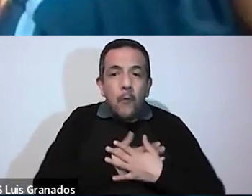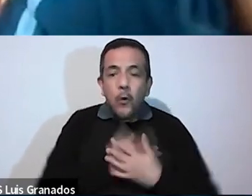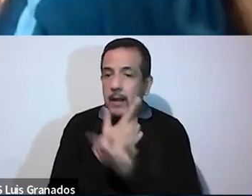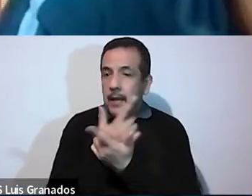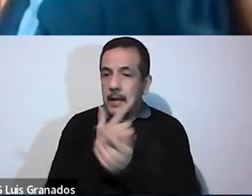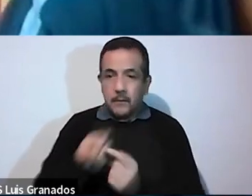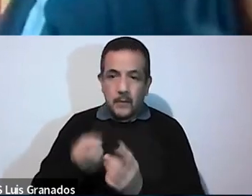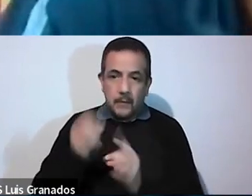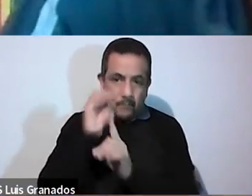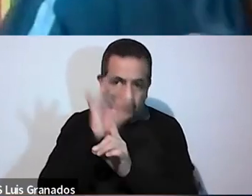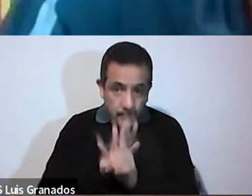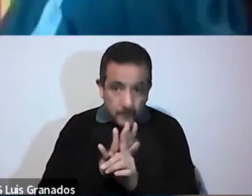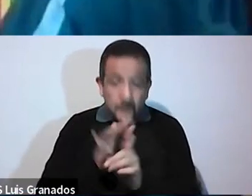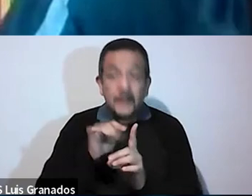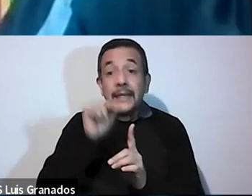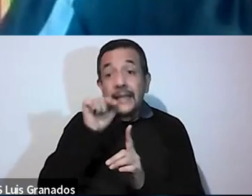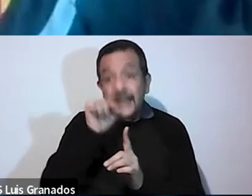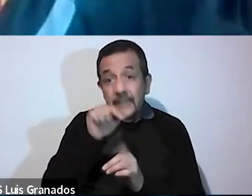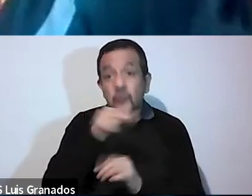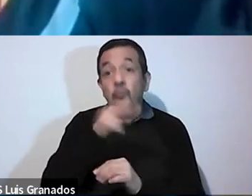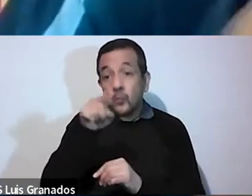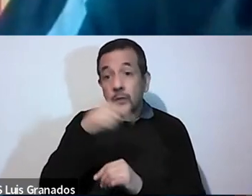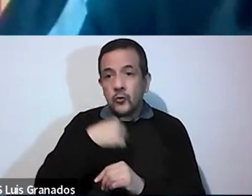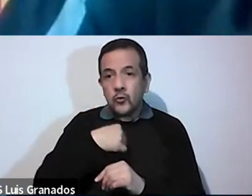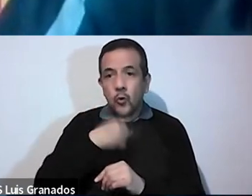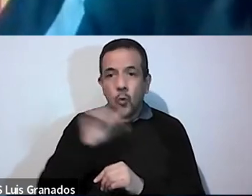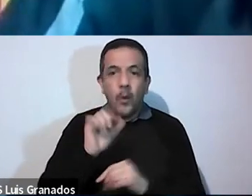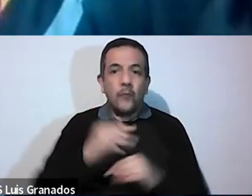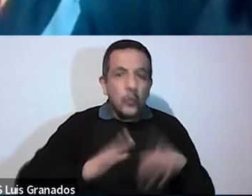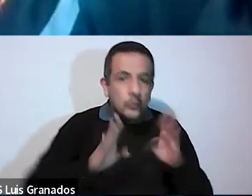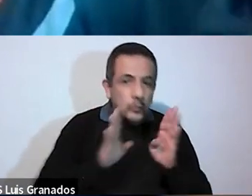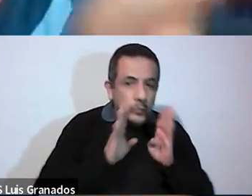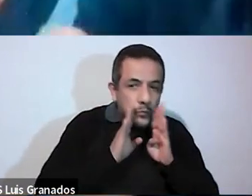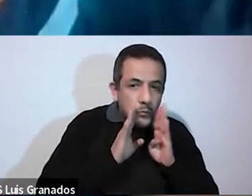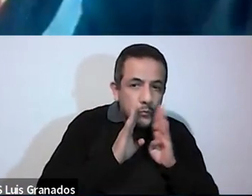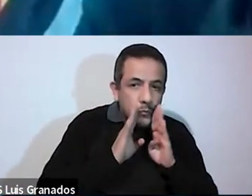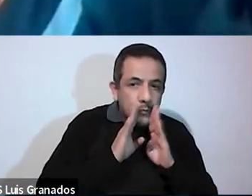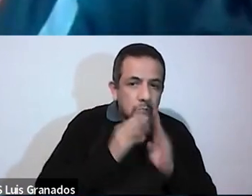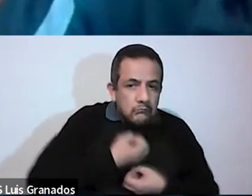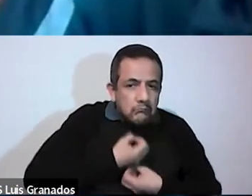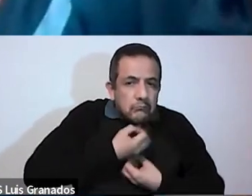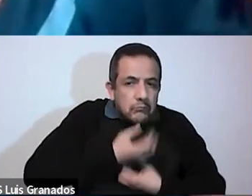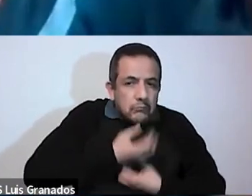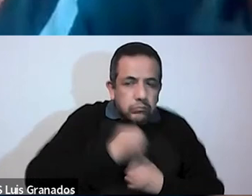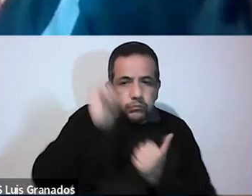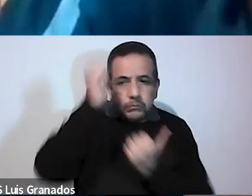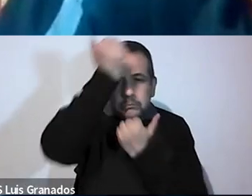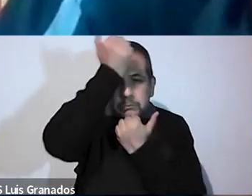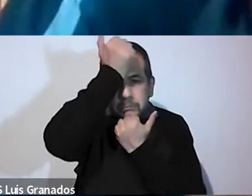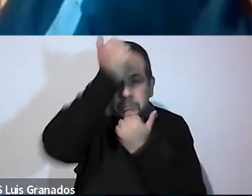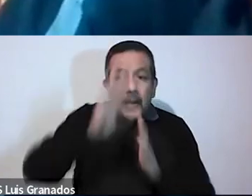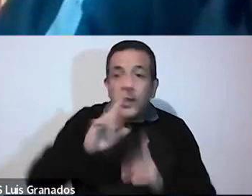Y eso es lo que celebramos en el sacramento de la reconciliación, por eso la iglesia lo recomienda tanto, que no es un